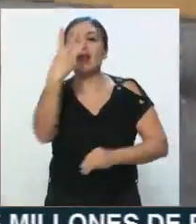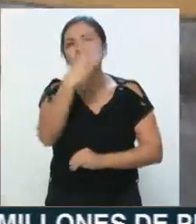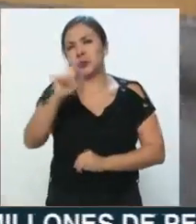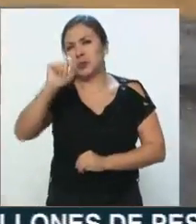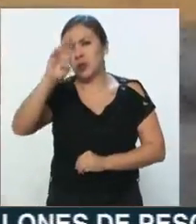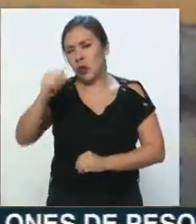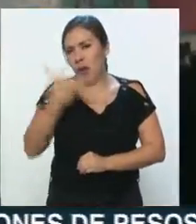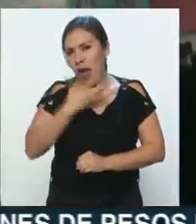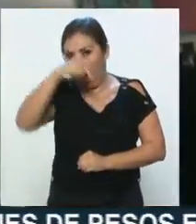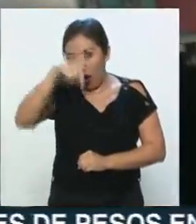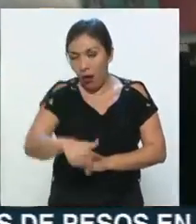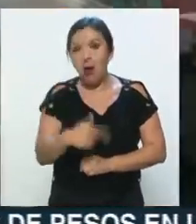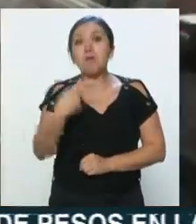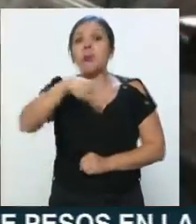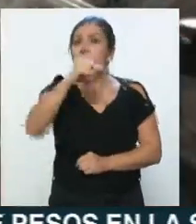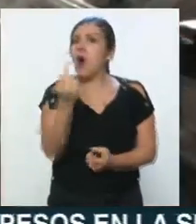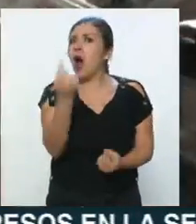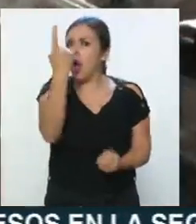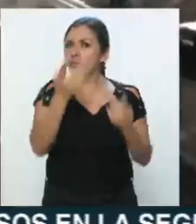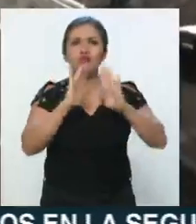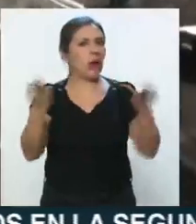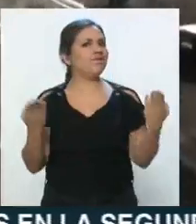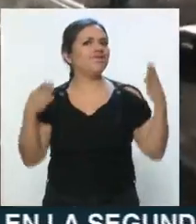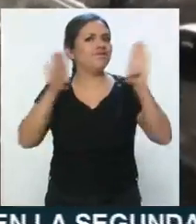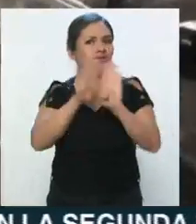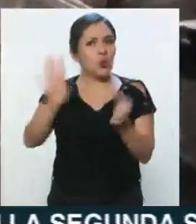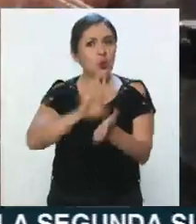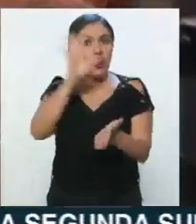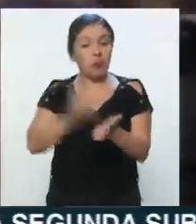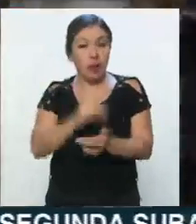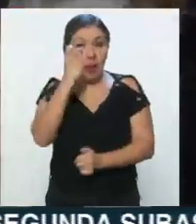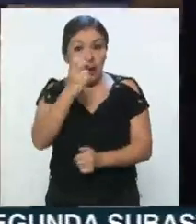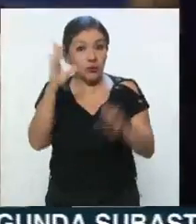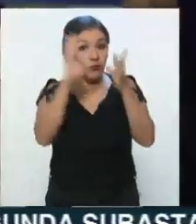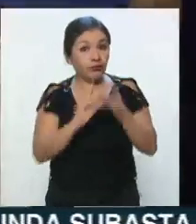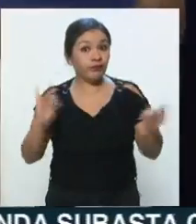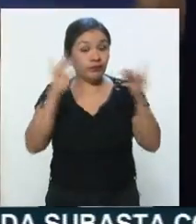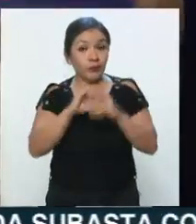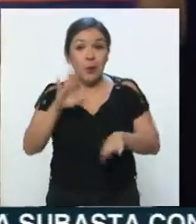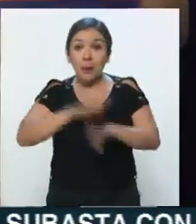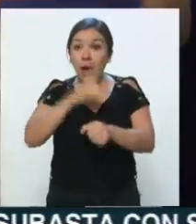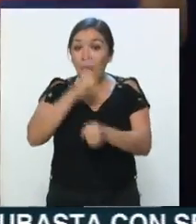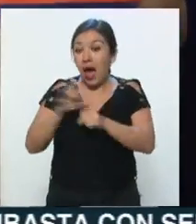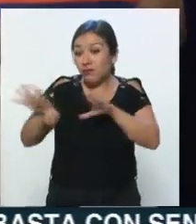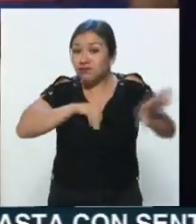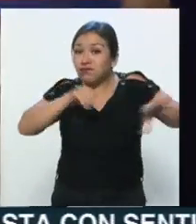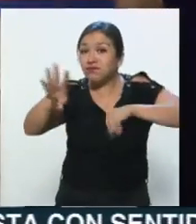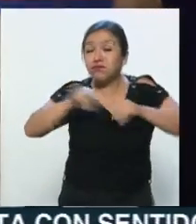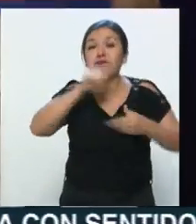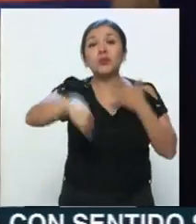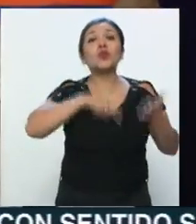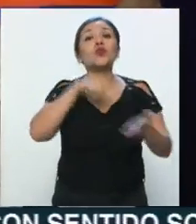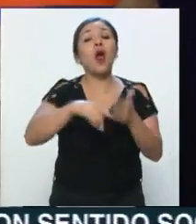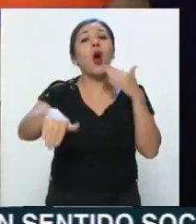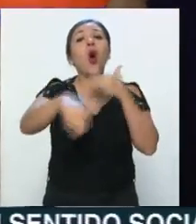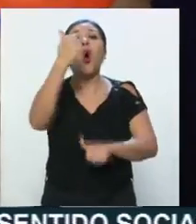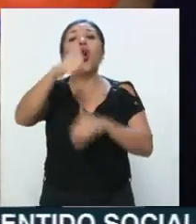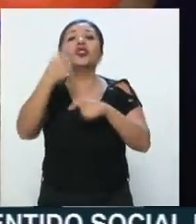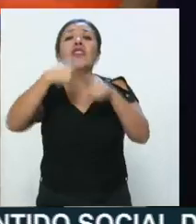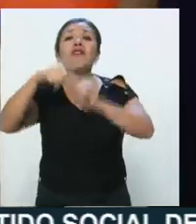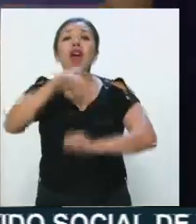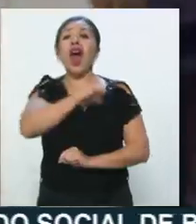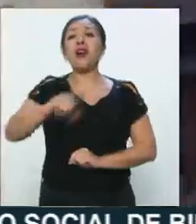abasto, aunque algunos se han aislado completamente. A detalle, le preciso que los contagios se registraron en 11 alcaldías,